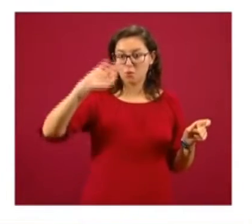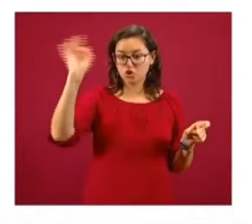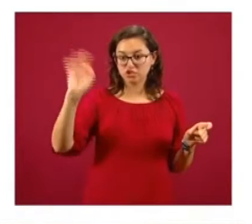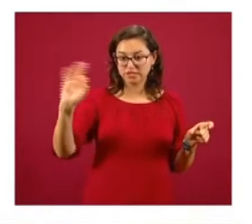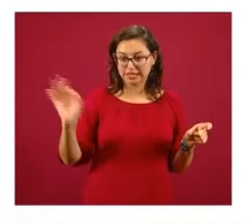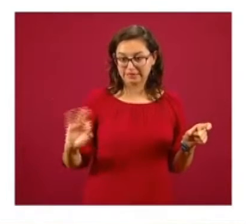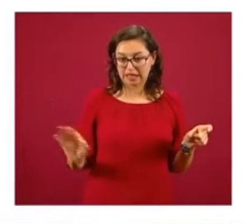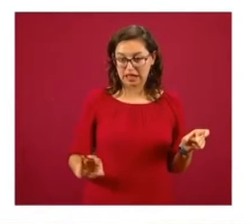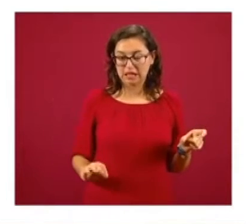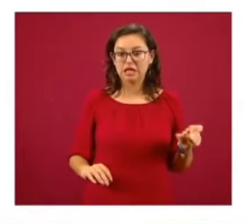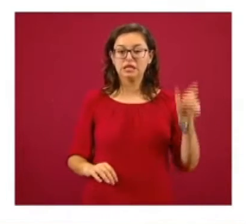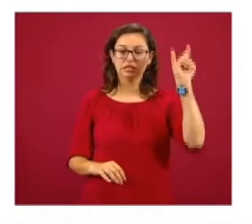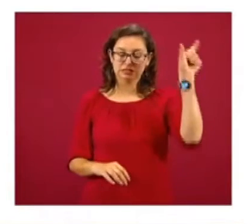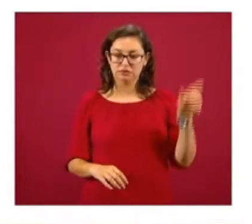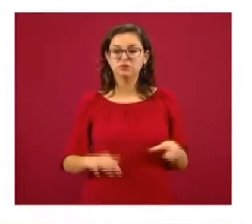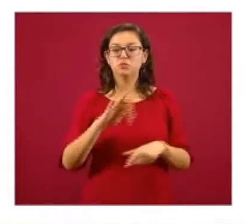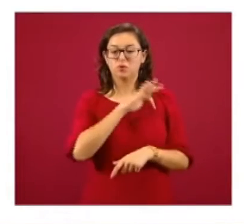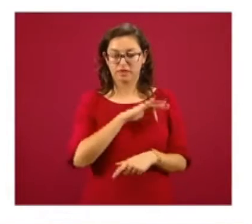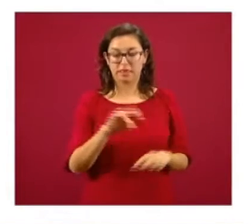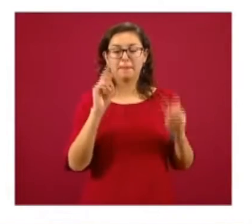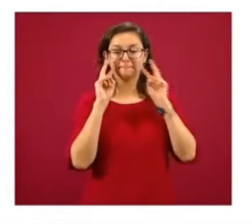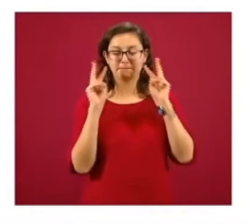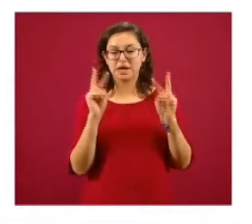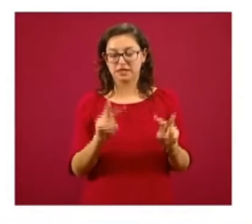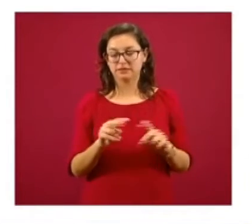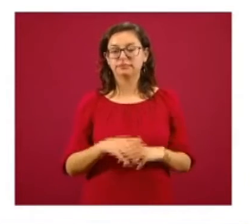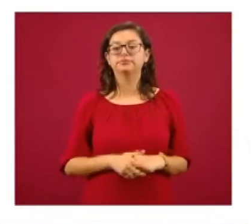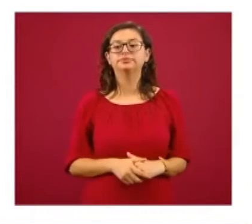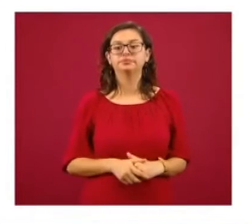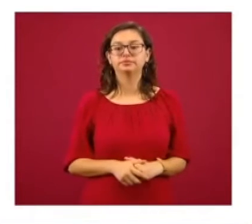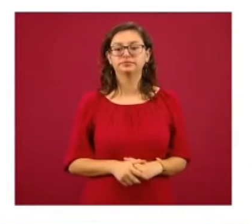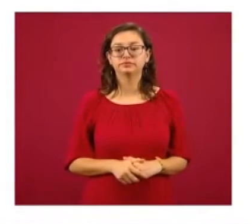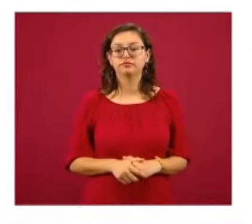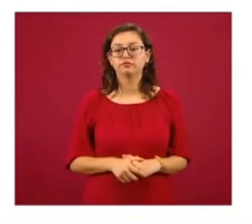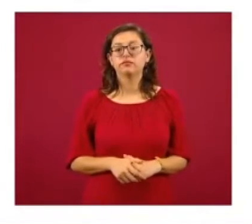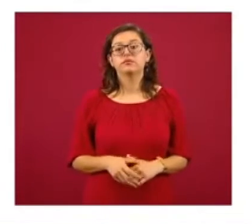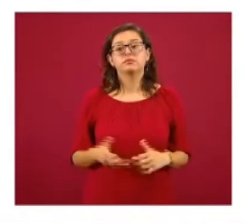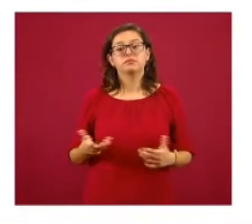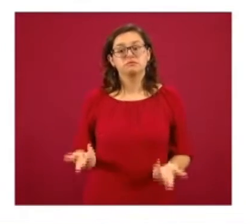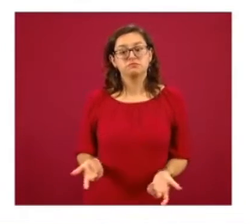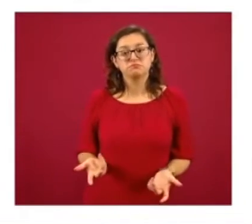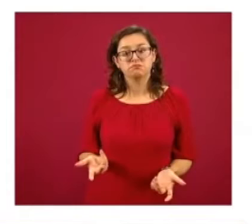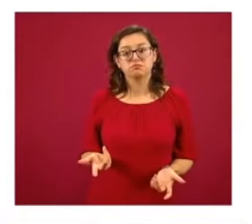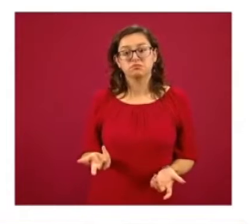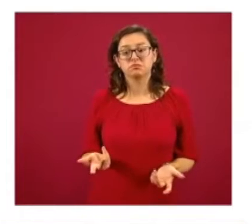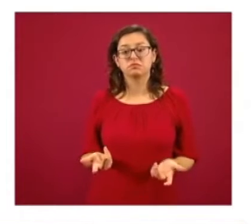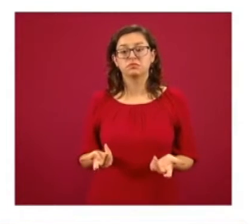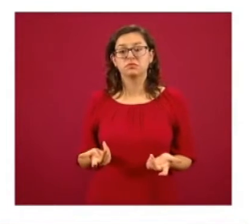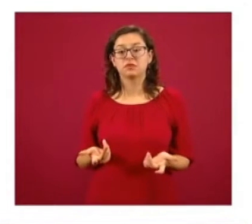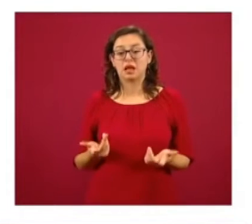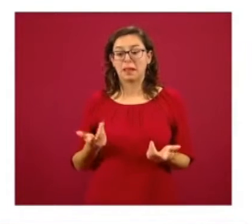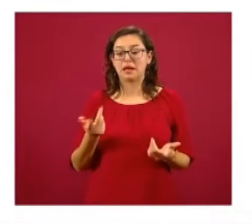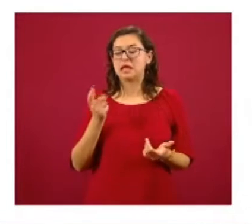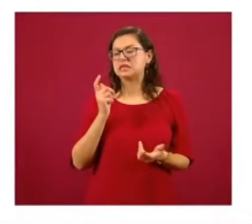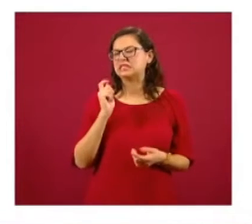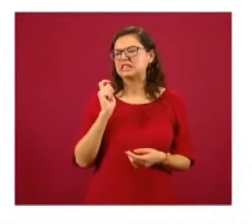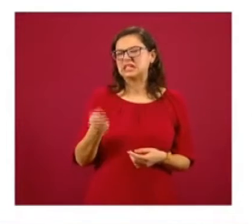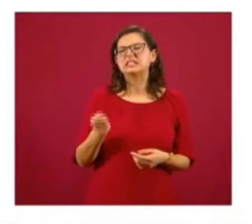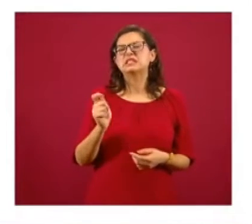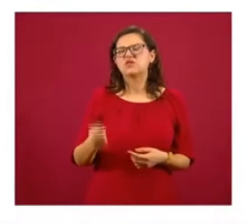parte del componente del diagnóstico por laboratorio y prácticamente el porcentaje de positividad lo que nos